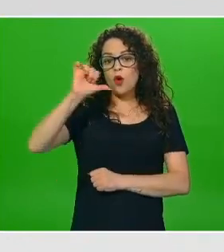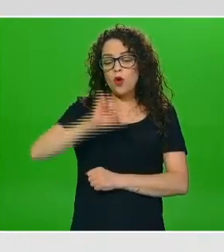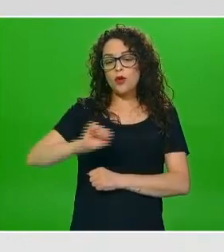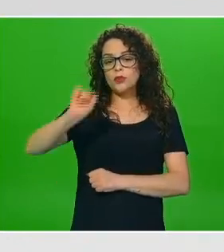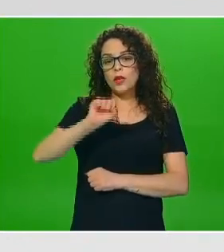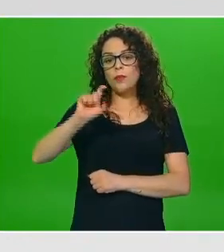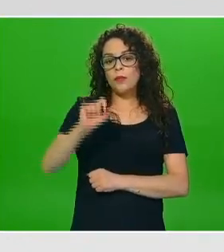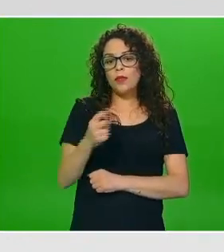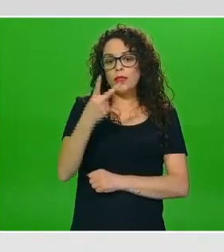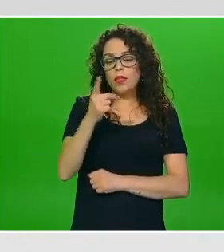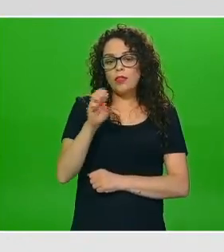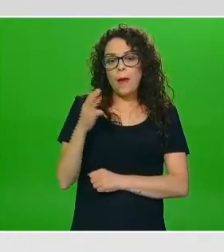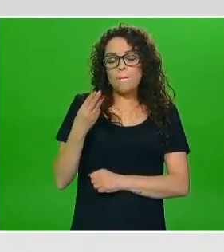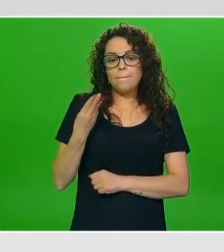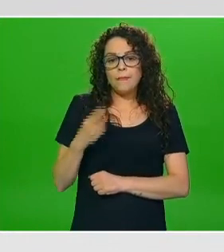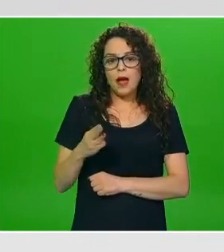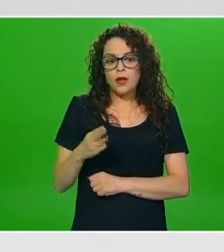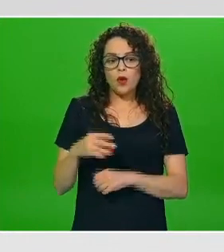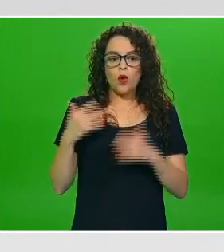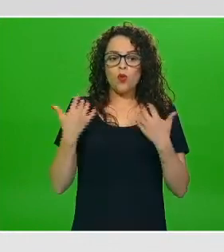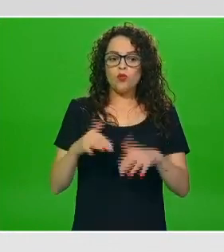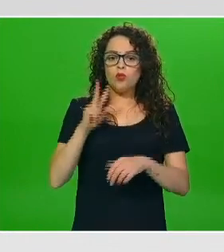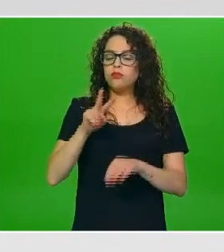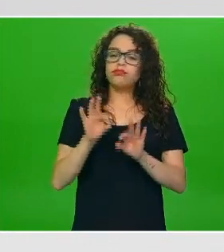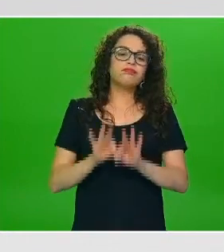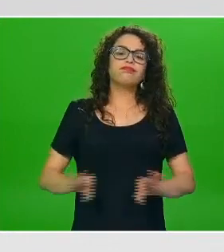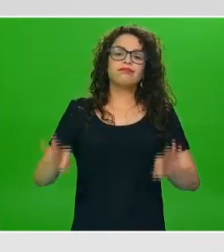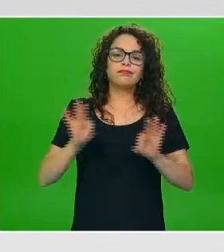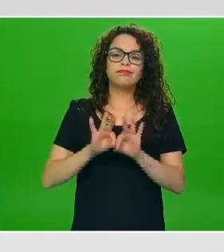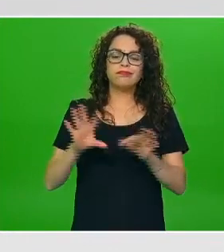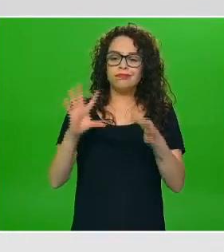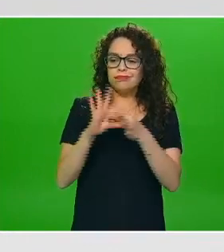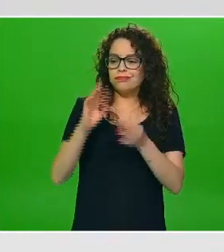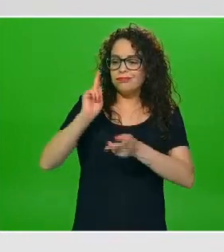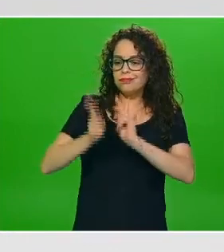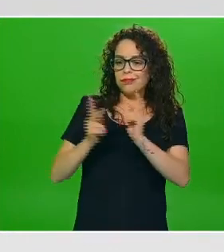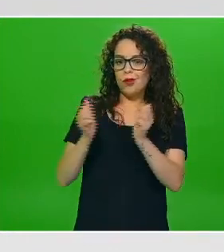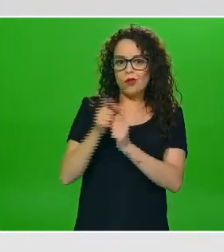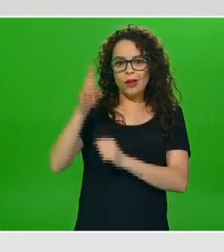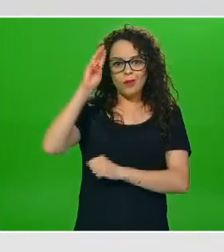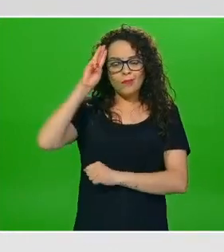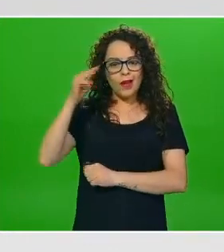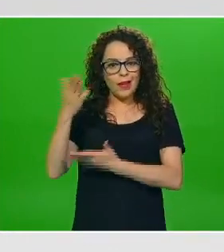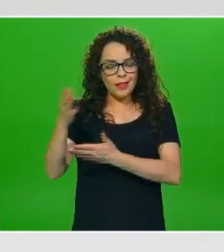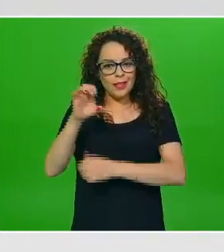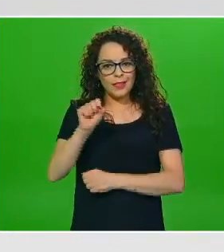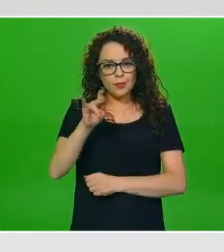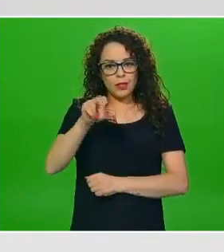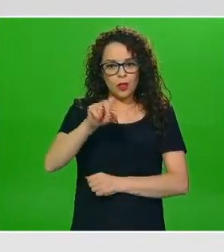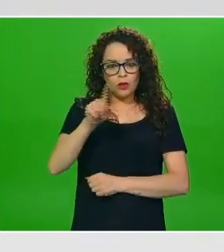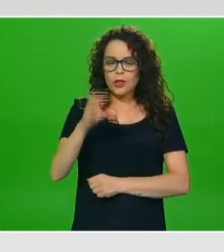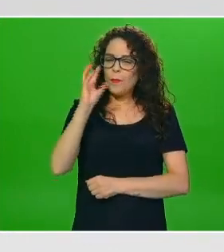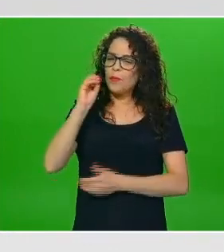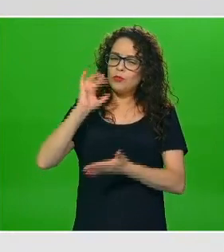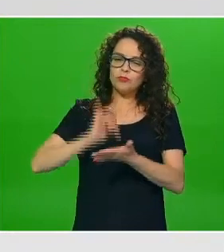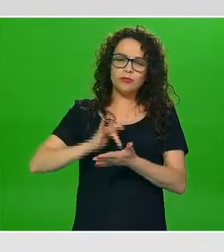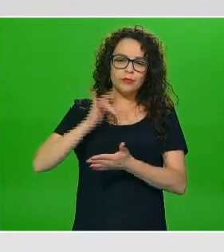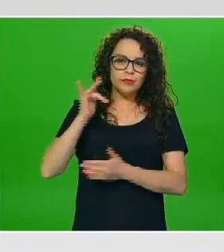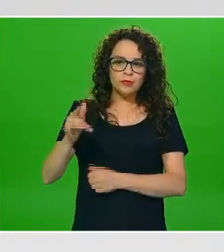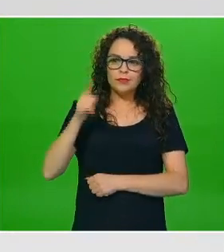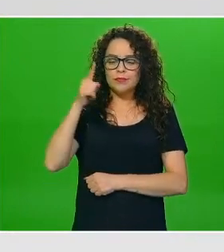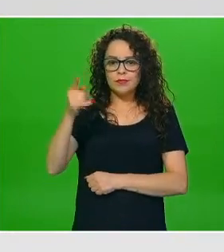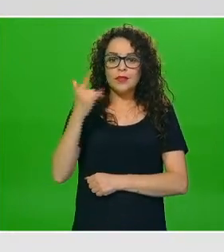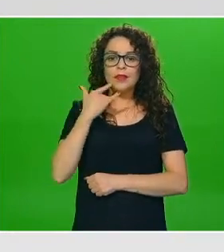de mayo muy enriquecedora charla con la maestra Fiorel Espinosa a la cual le agradecemos su generosidad y